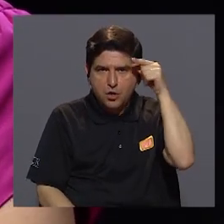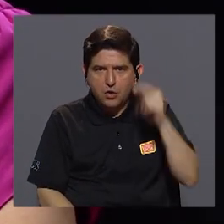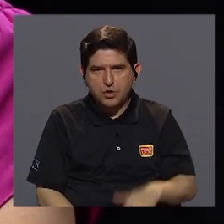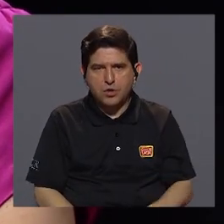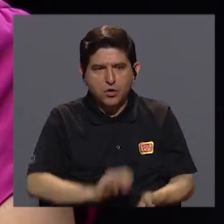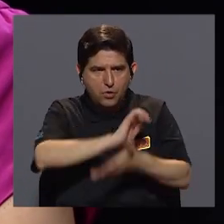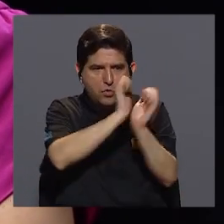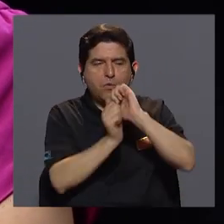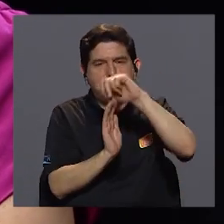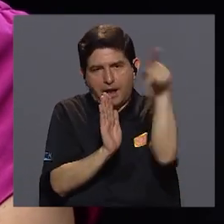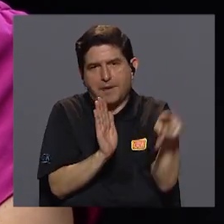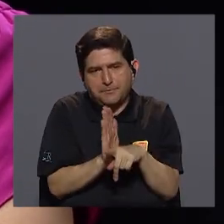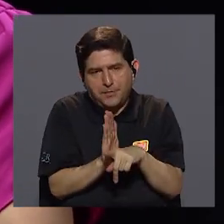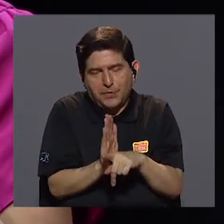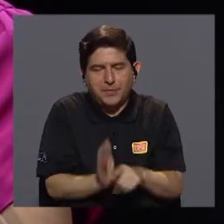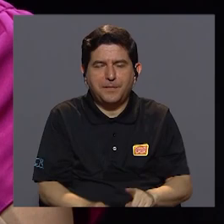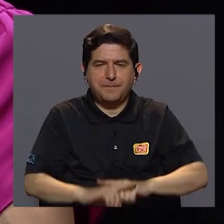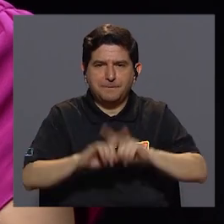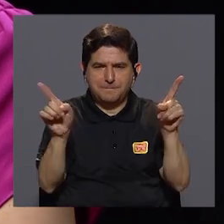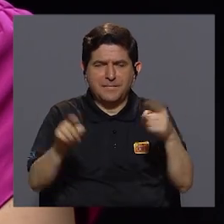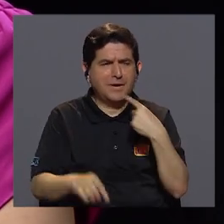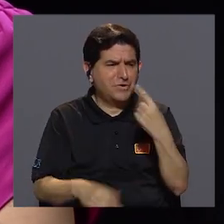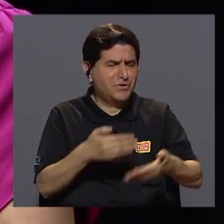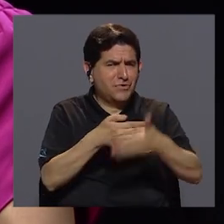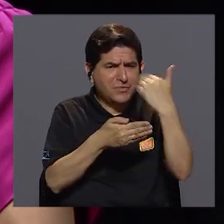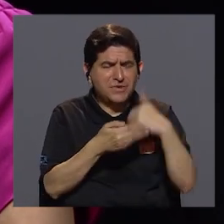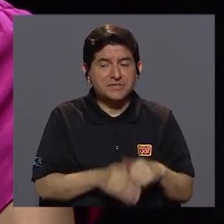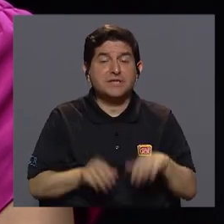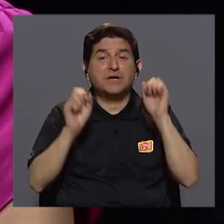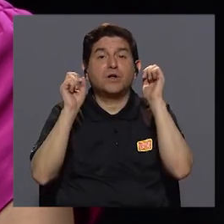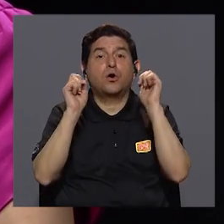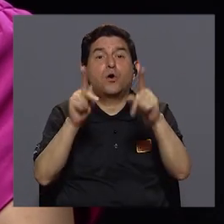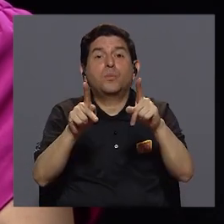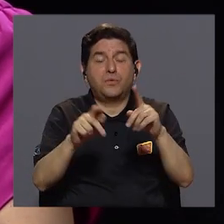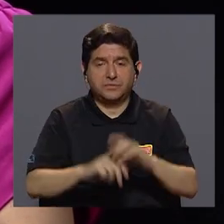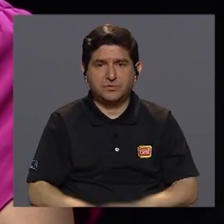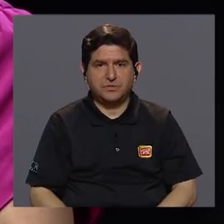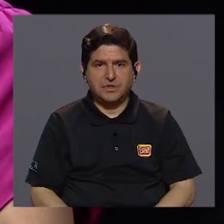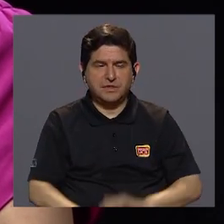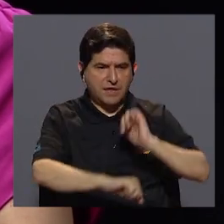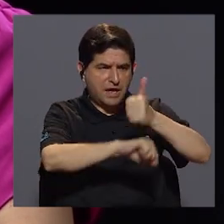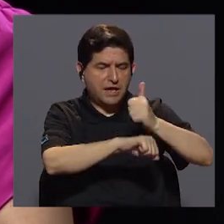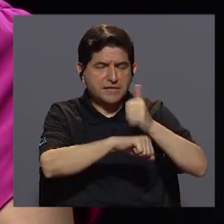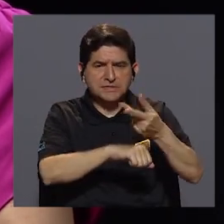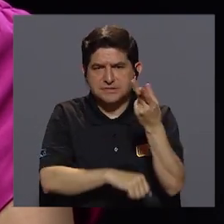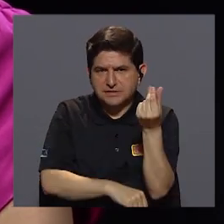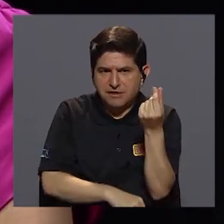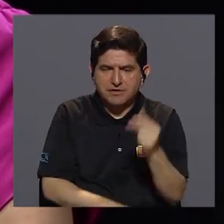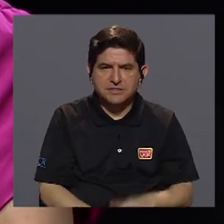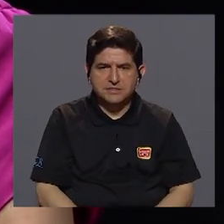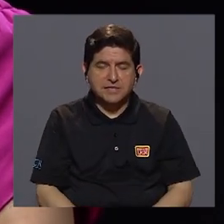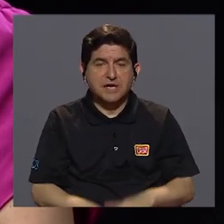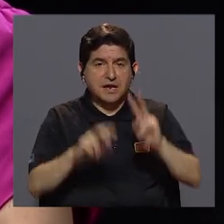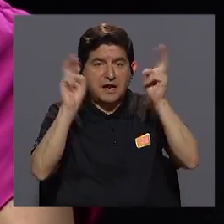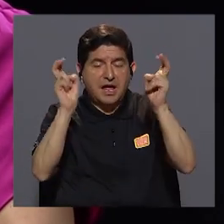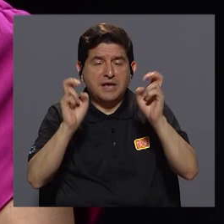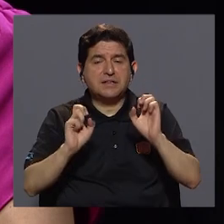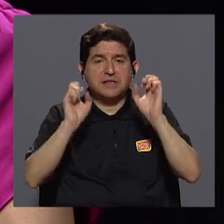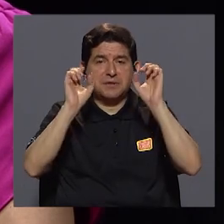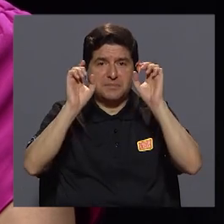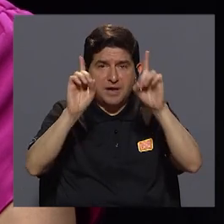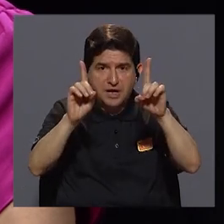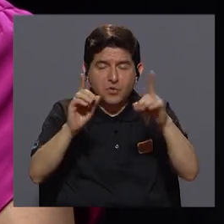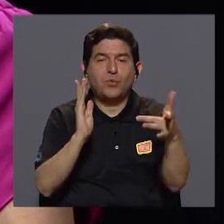una modificación constitucional. Pero como mencionábamos, es una oportunidad para poder asignar recursos, por ejemplo, a lo que es el tema de